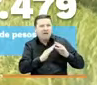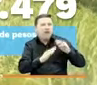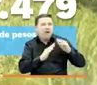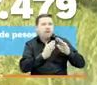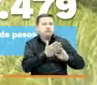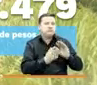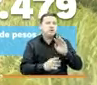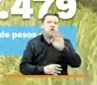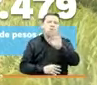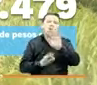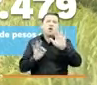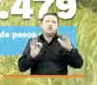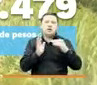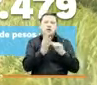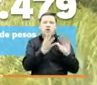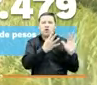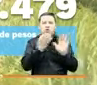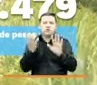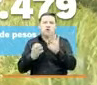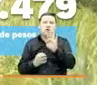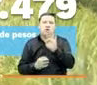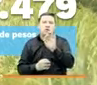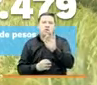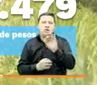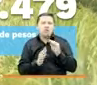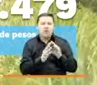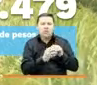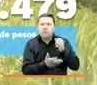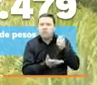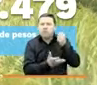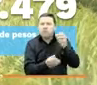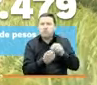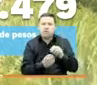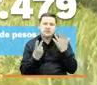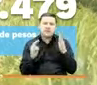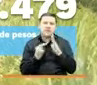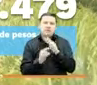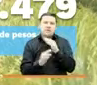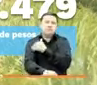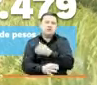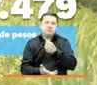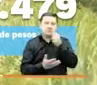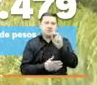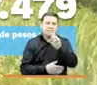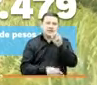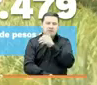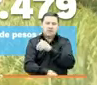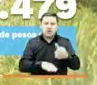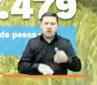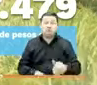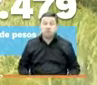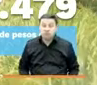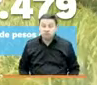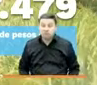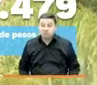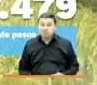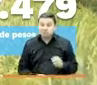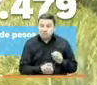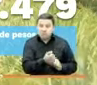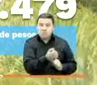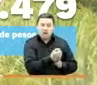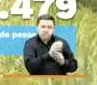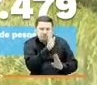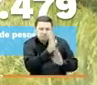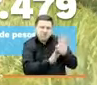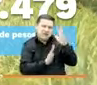48 mil 893 hogares con una inversión de 70 mil 226 millones. Y se fortalecieron y emprendieron